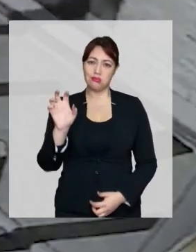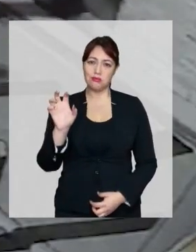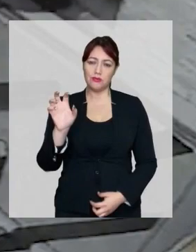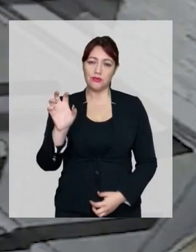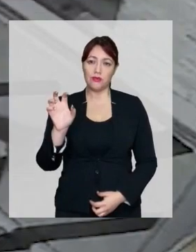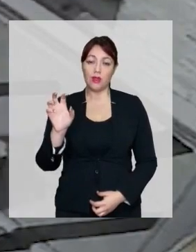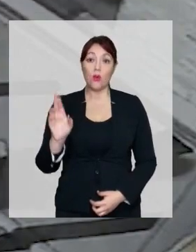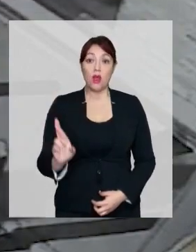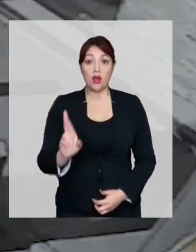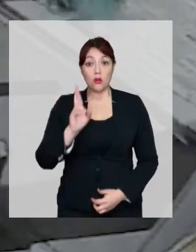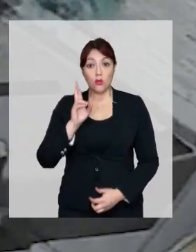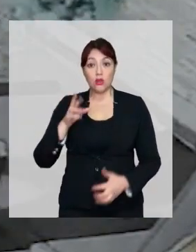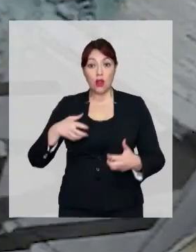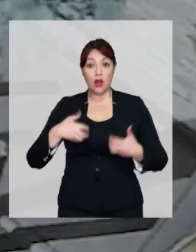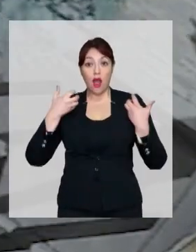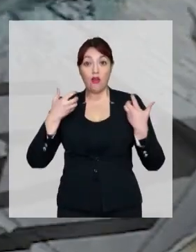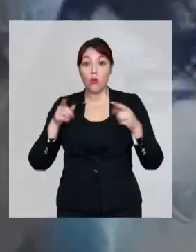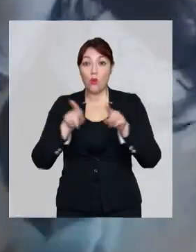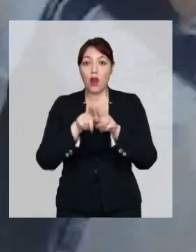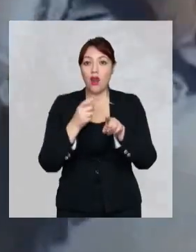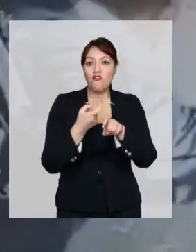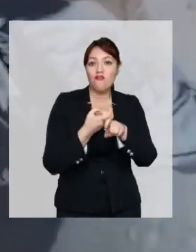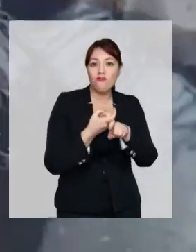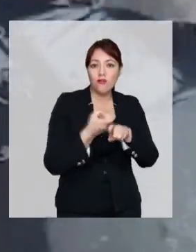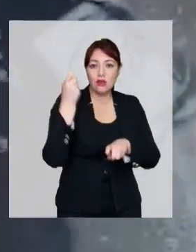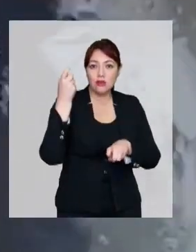Una respuesta con rabia es venganza.